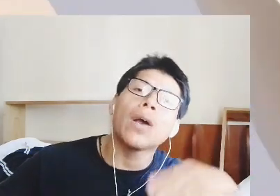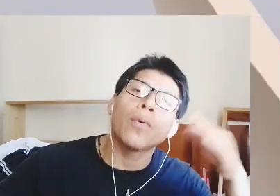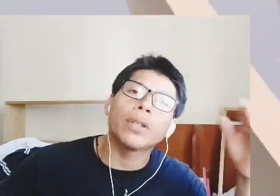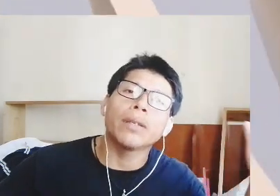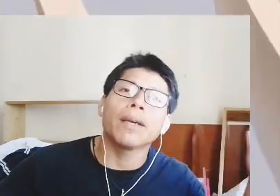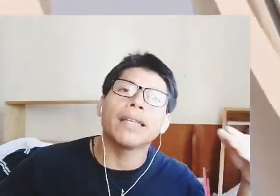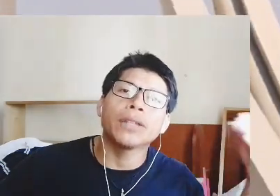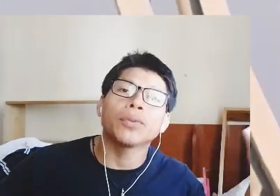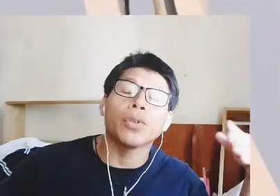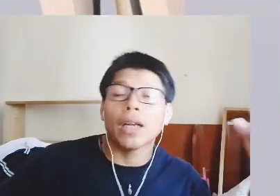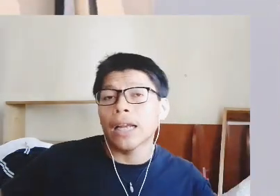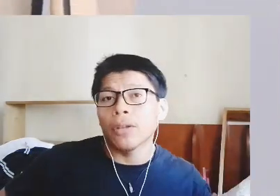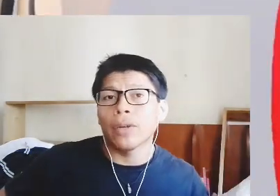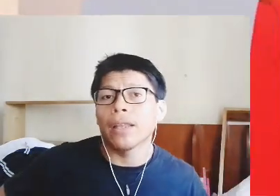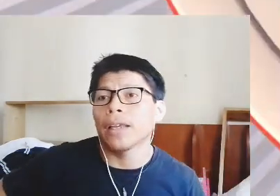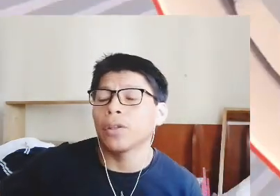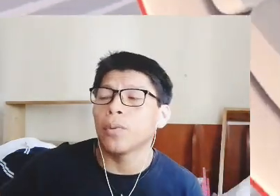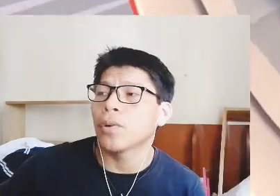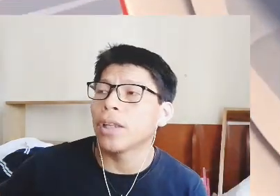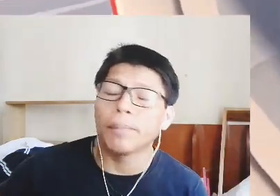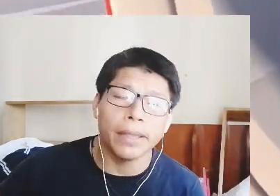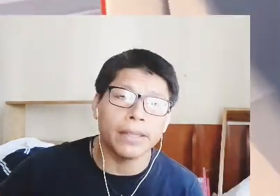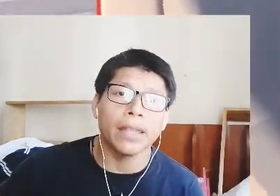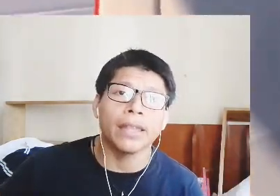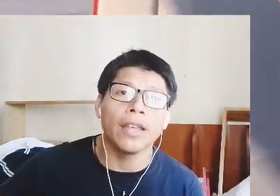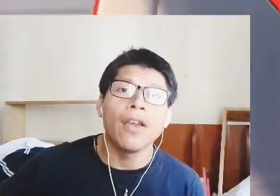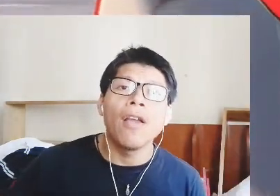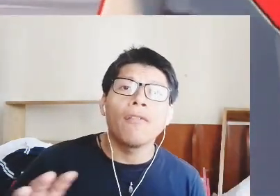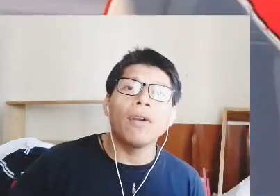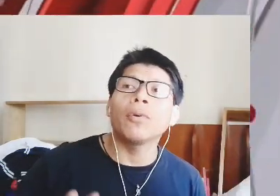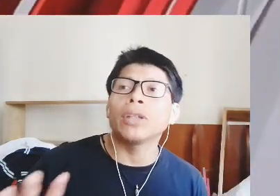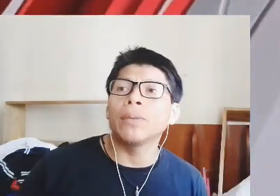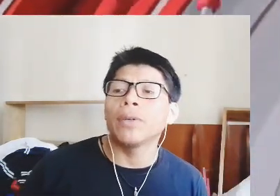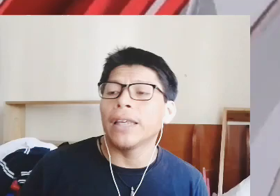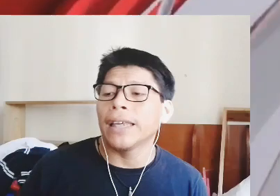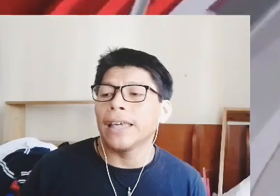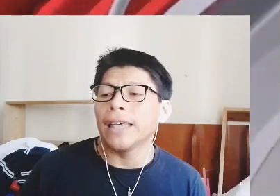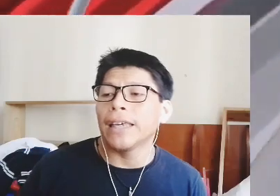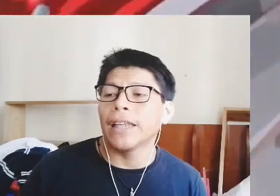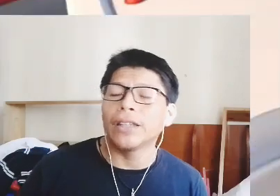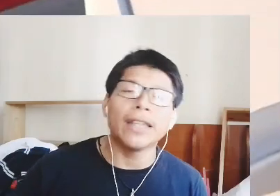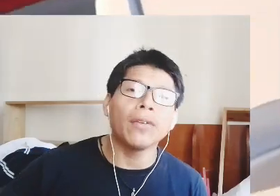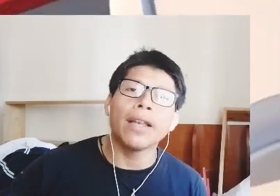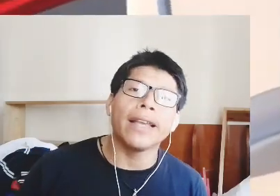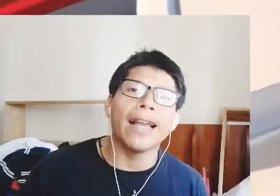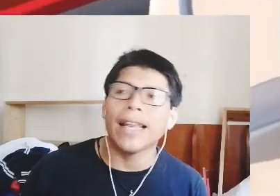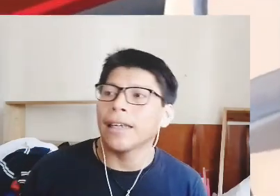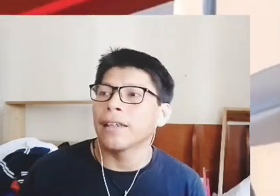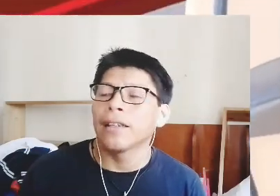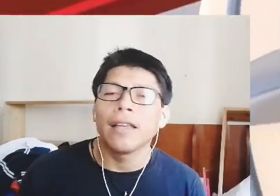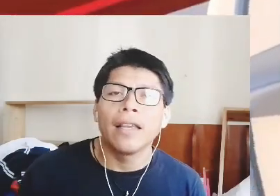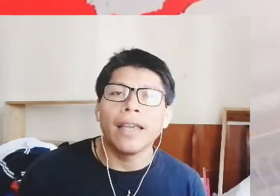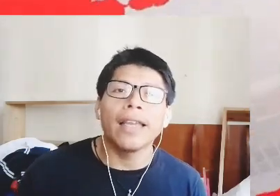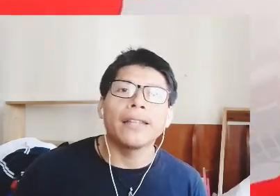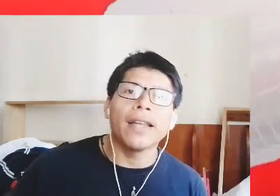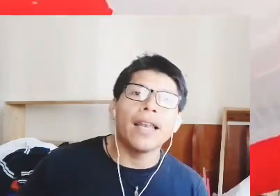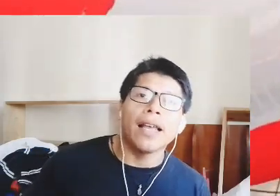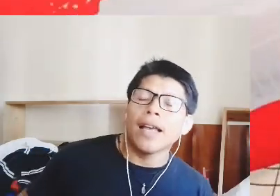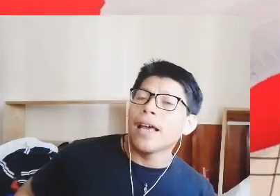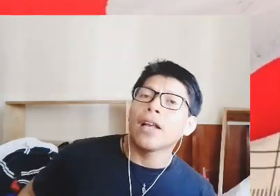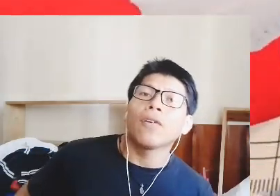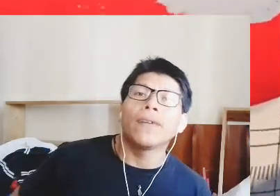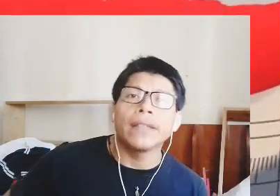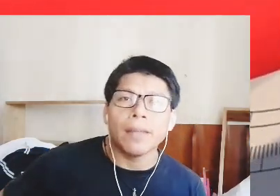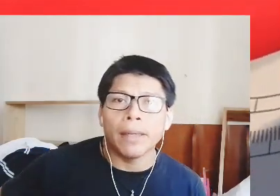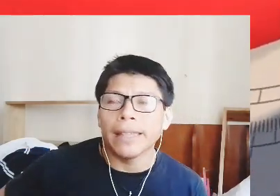porque la última discusión acá al dorada que tuvo con el presidente fue motivo de que ya no la dejaran entrar